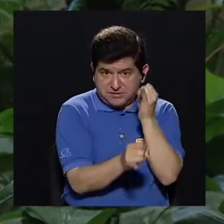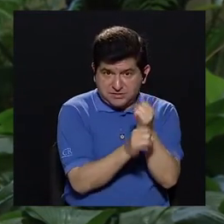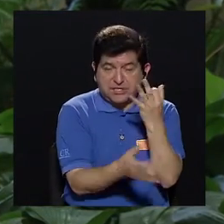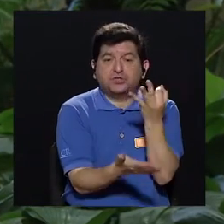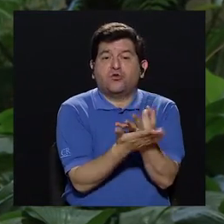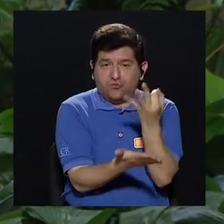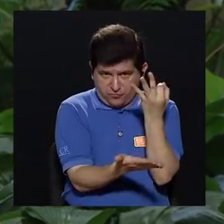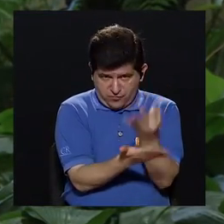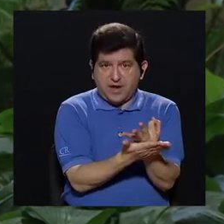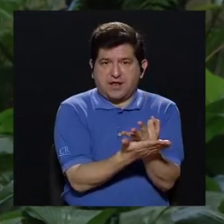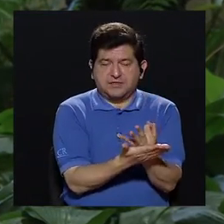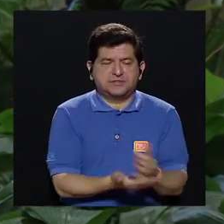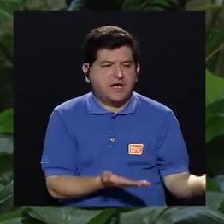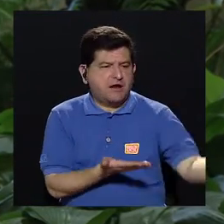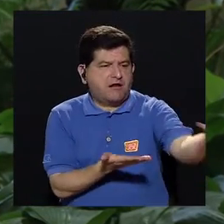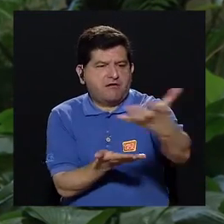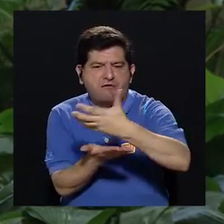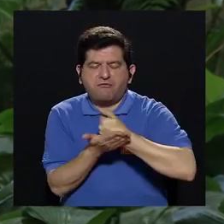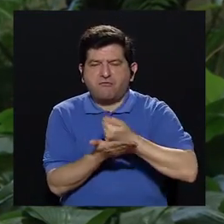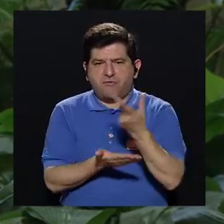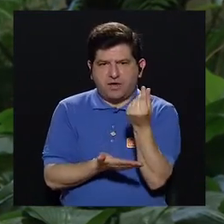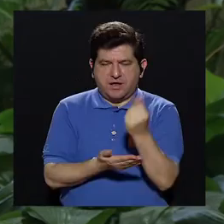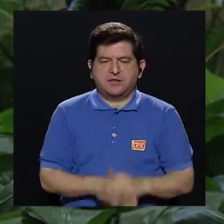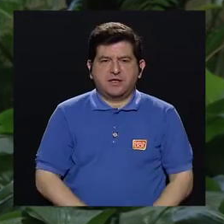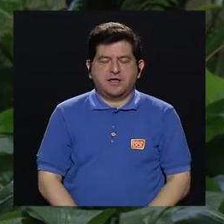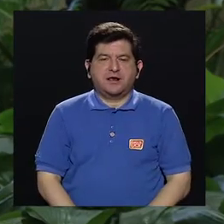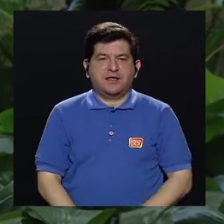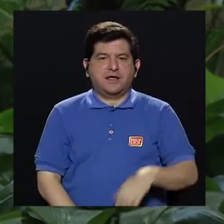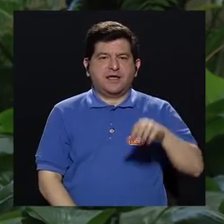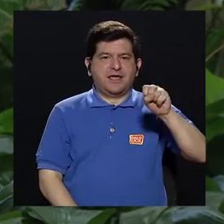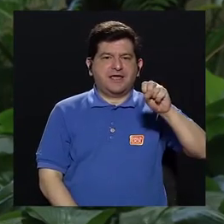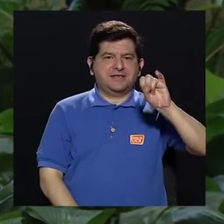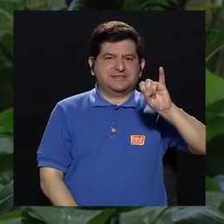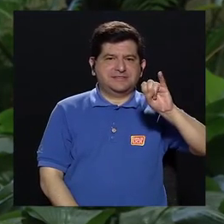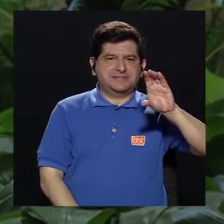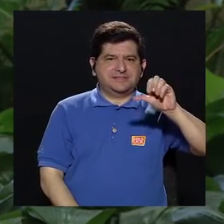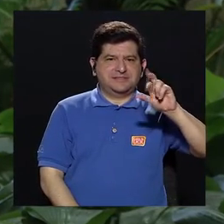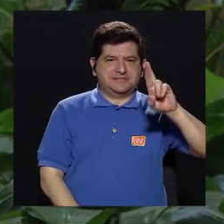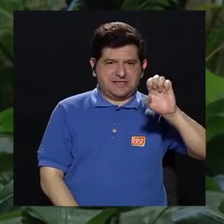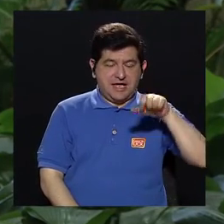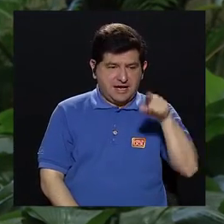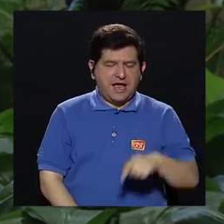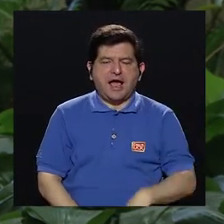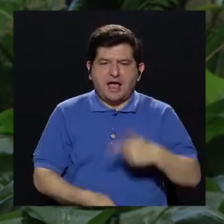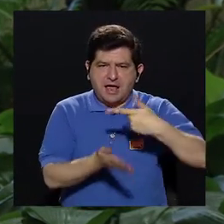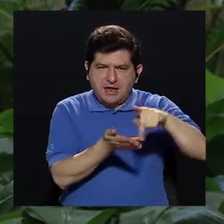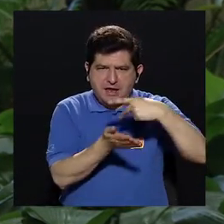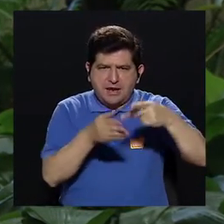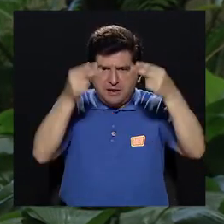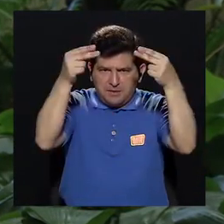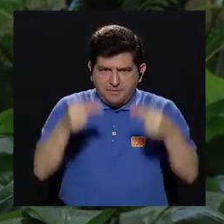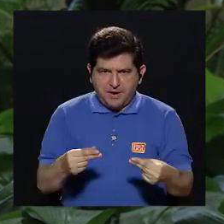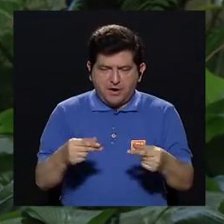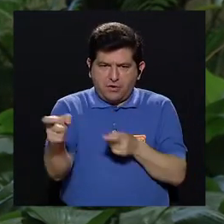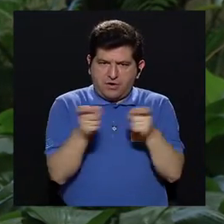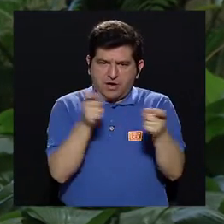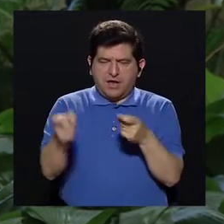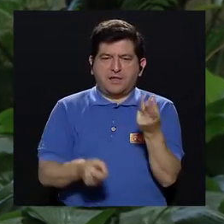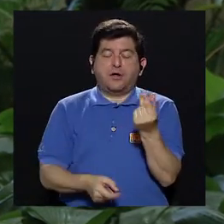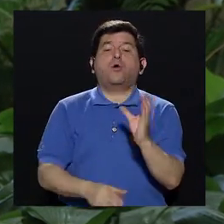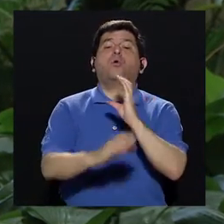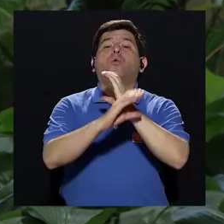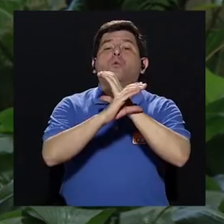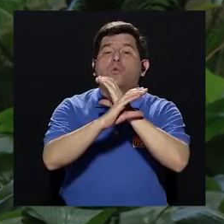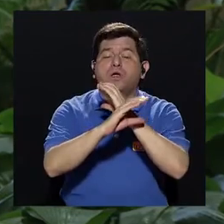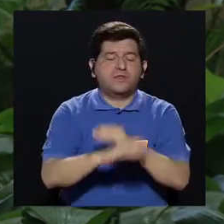una entidad financiera que recoge el dinero a través de CICERE, que es donde se pagan las planillas, y administra ese dinero. Hay que